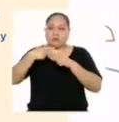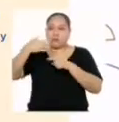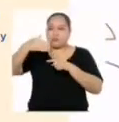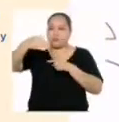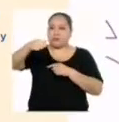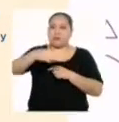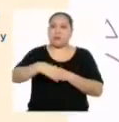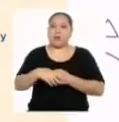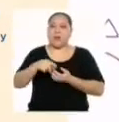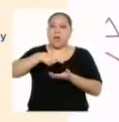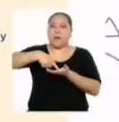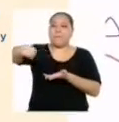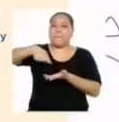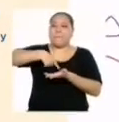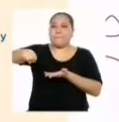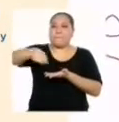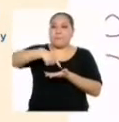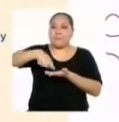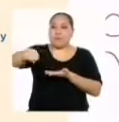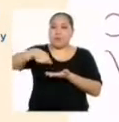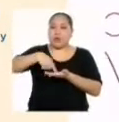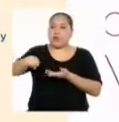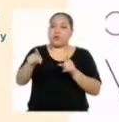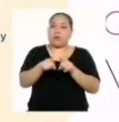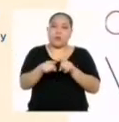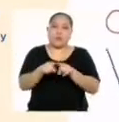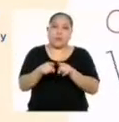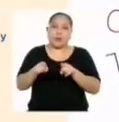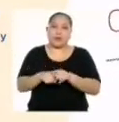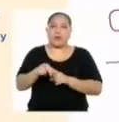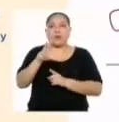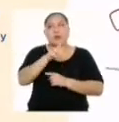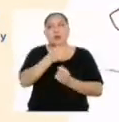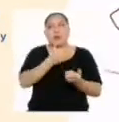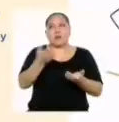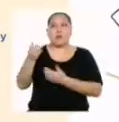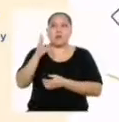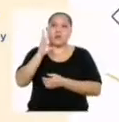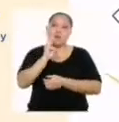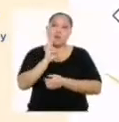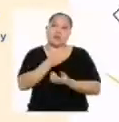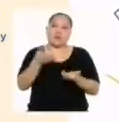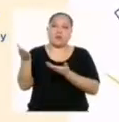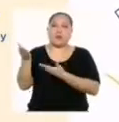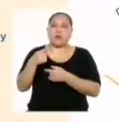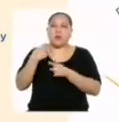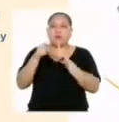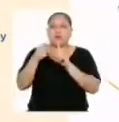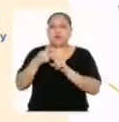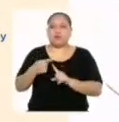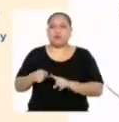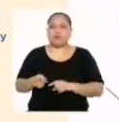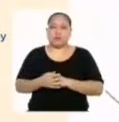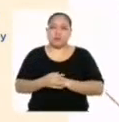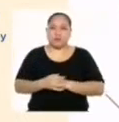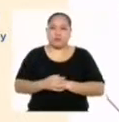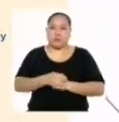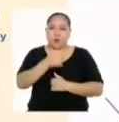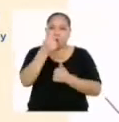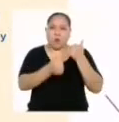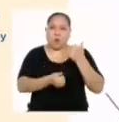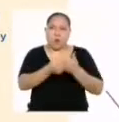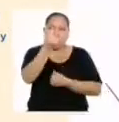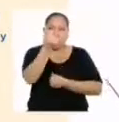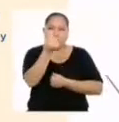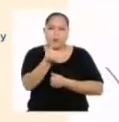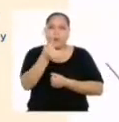La cantidad de envíos también están representados por números. Se realizan tres envíos, Seis envíos, Etcétera. ¿Cuál sería el